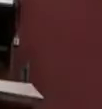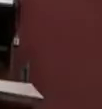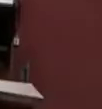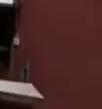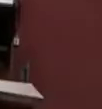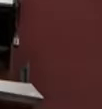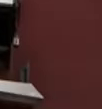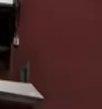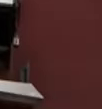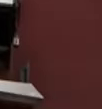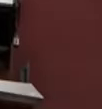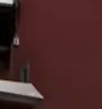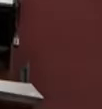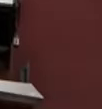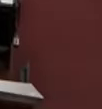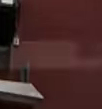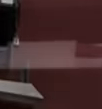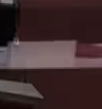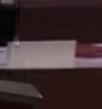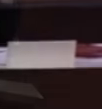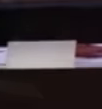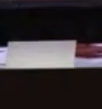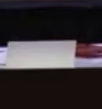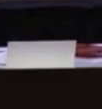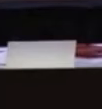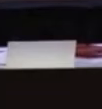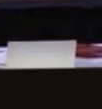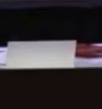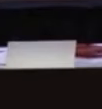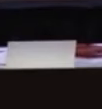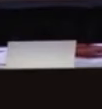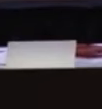algunos compañeros compañeras